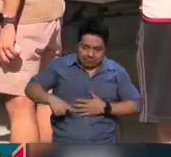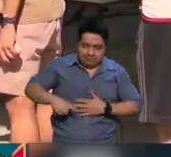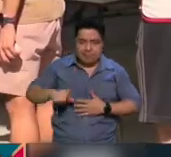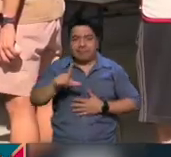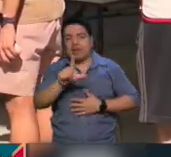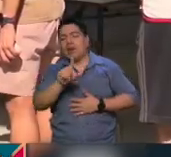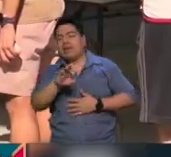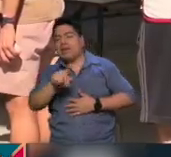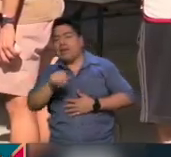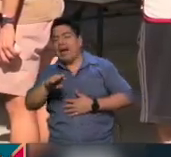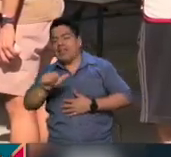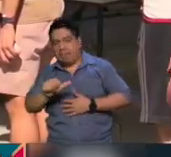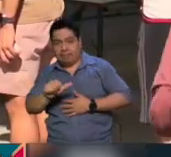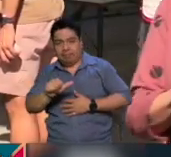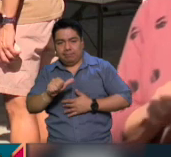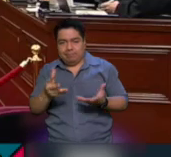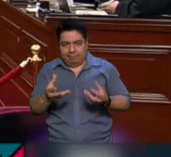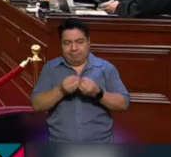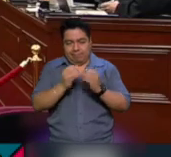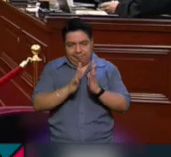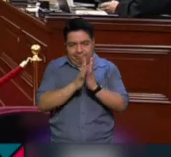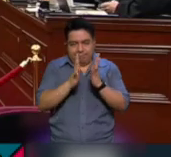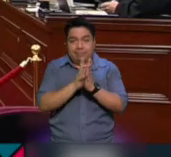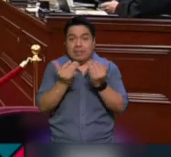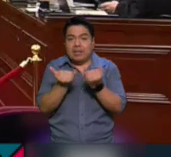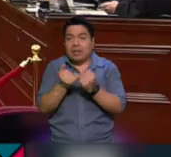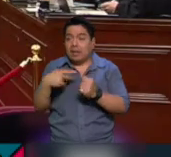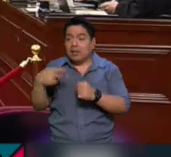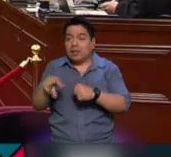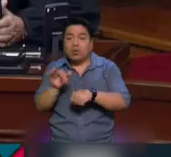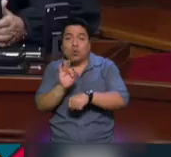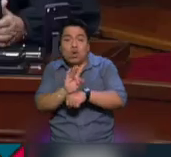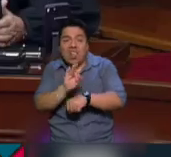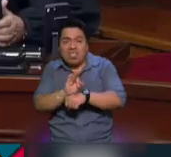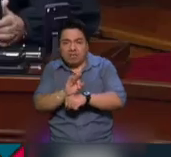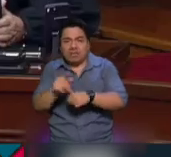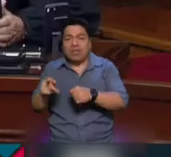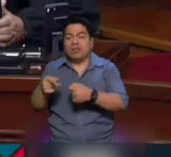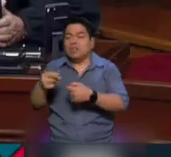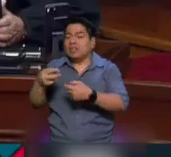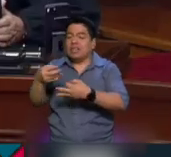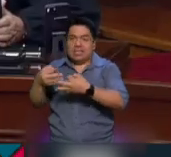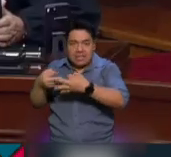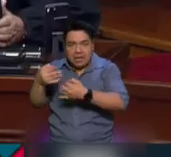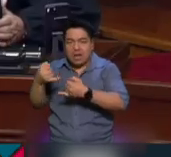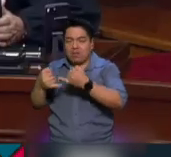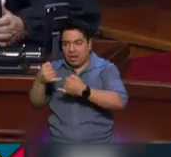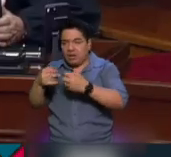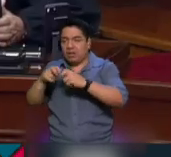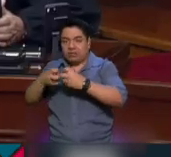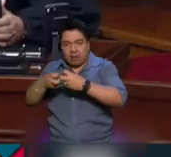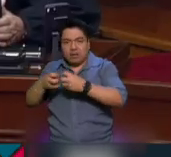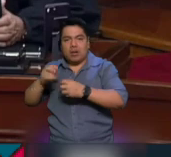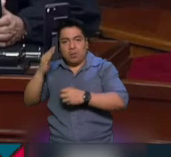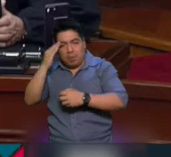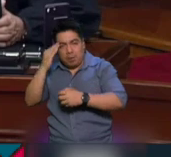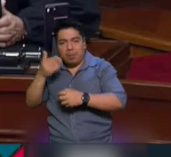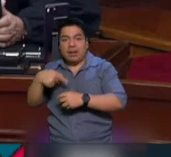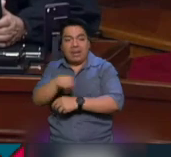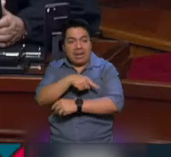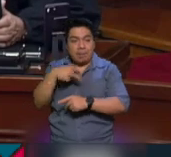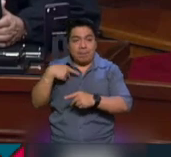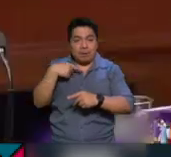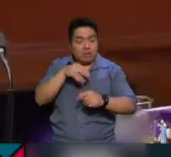Alcalde. Además, aprovechó el tema para defender su iniciativa, que propone que jueces, magistrados y ministros sean electos por el voto